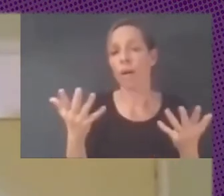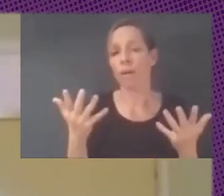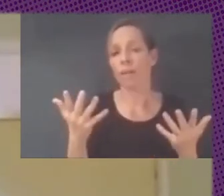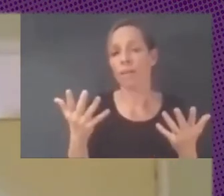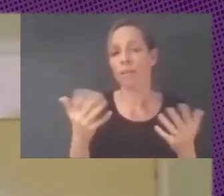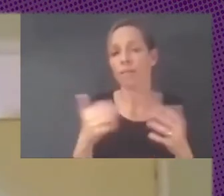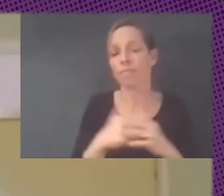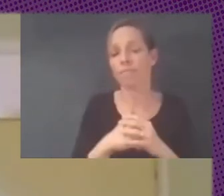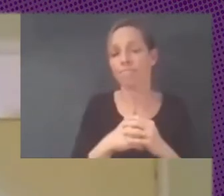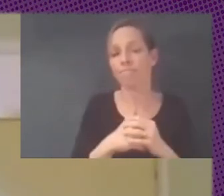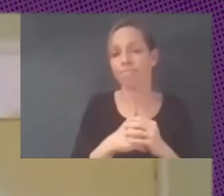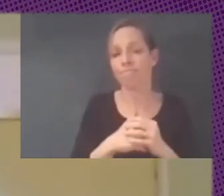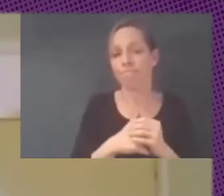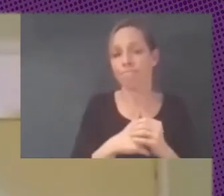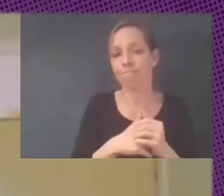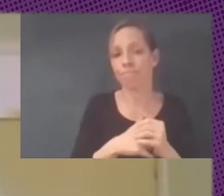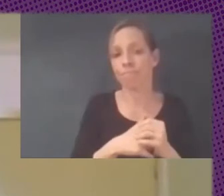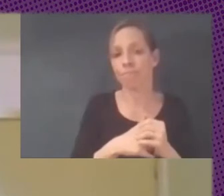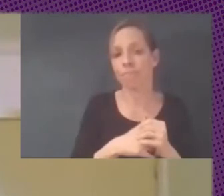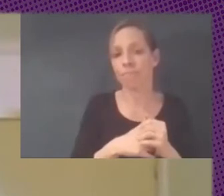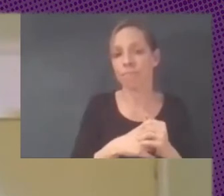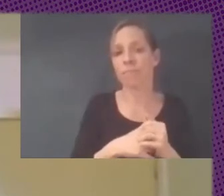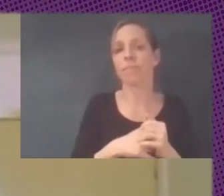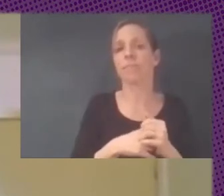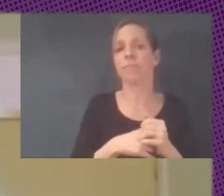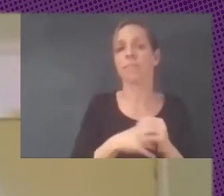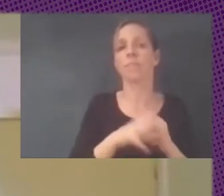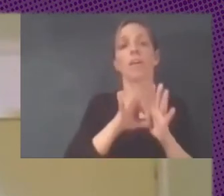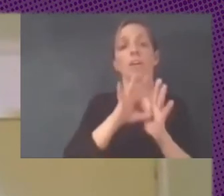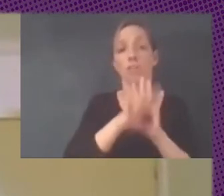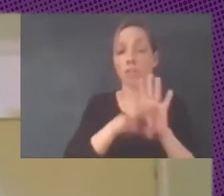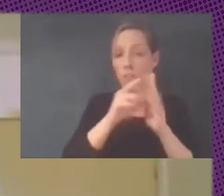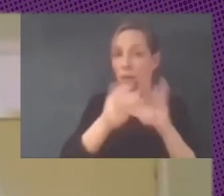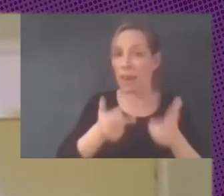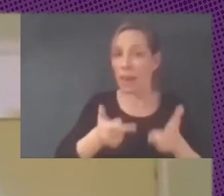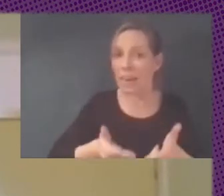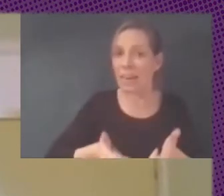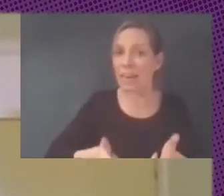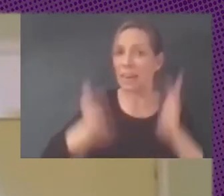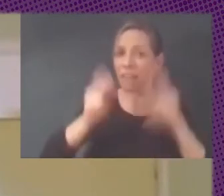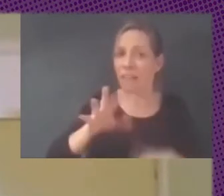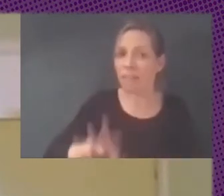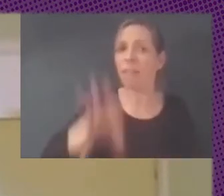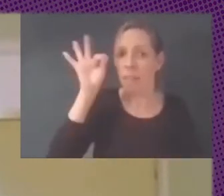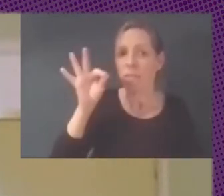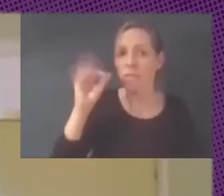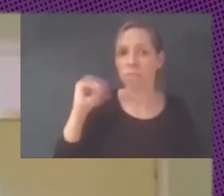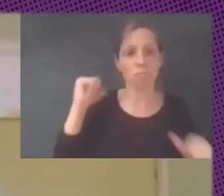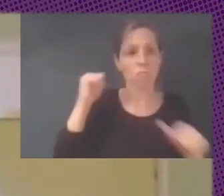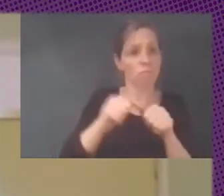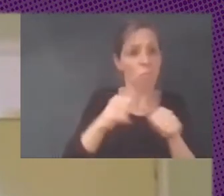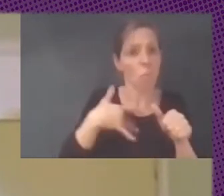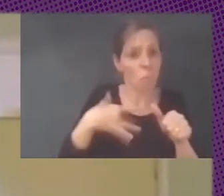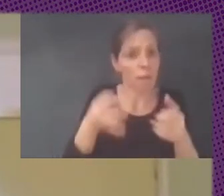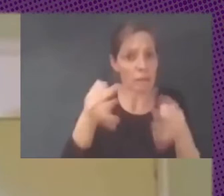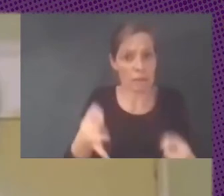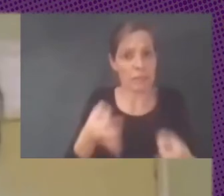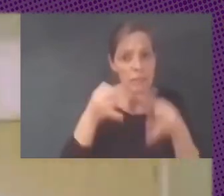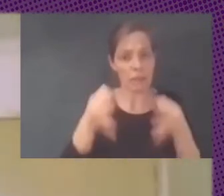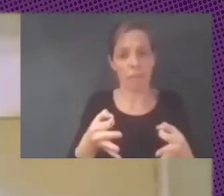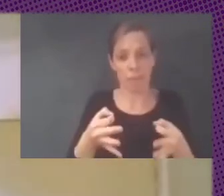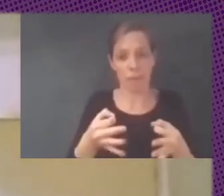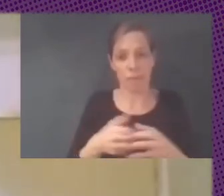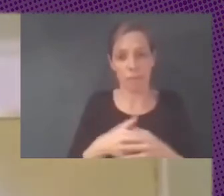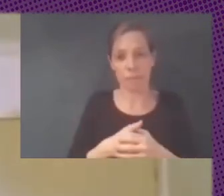decidimos hacer un software libre siempre fue posible y lo que tenemos que convencer ahora